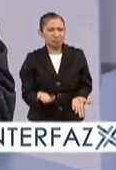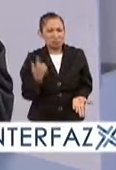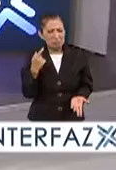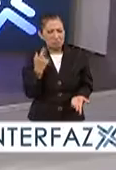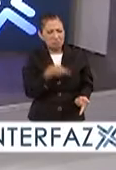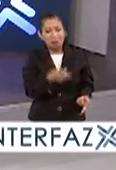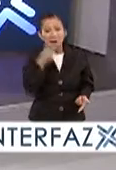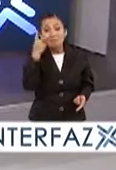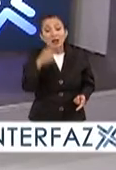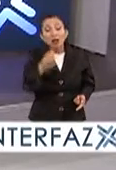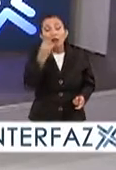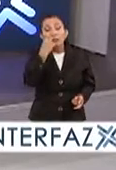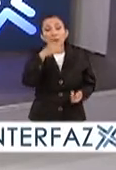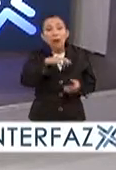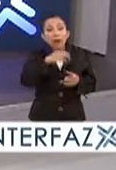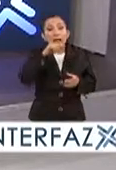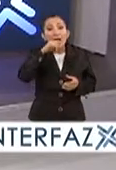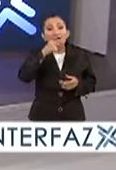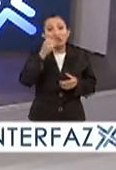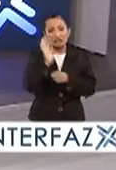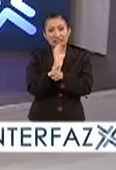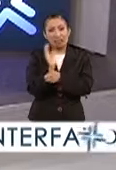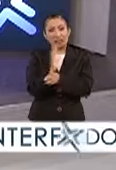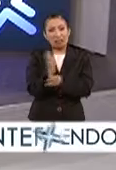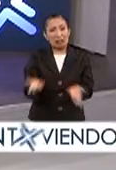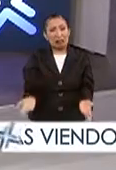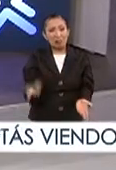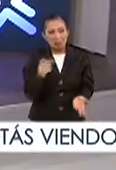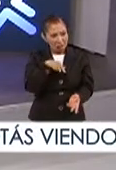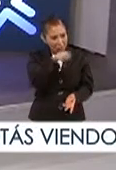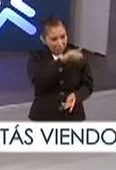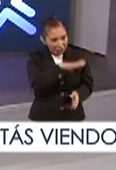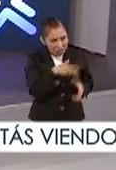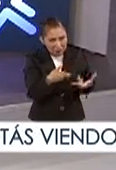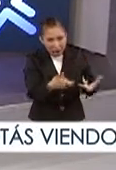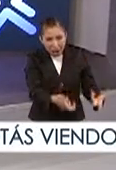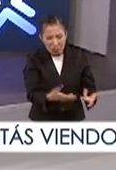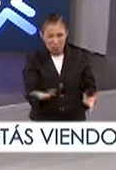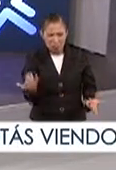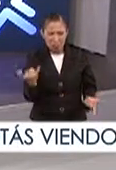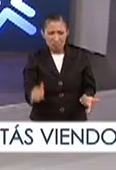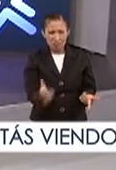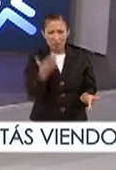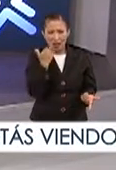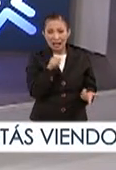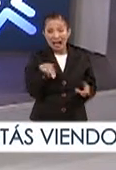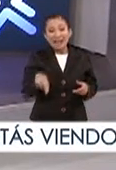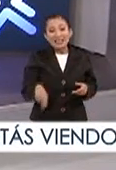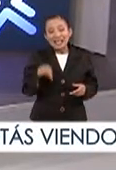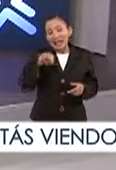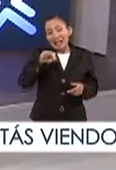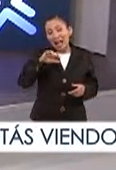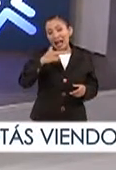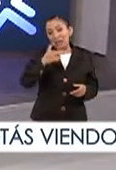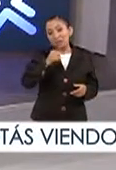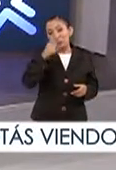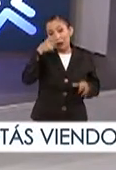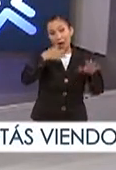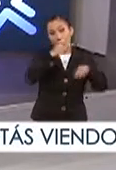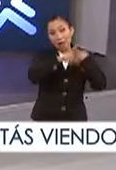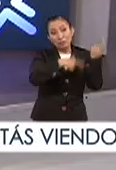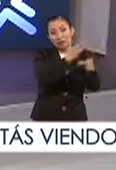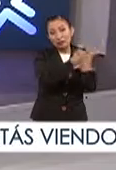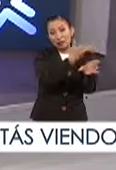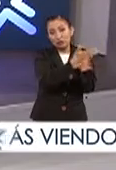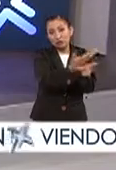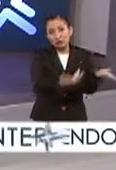En México comemos nachos cuando vamos al cine, pero no comemos nachos de manera regular. En México comemos nachos cuando vamos a Estados Unidos.